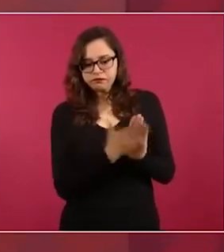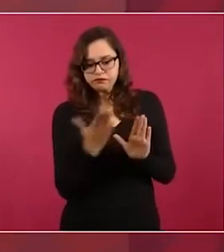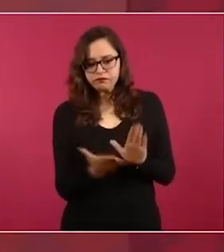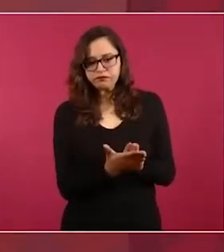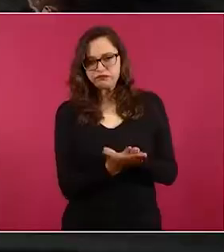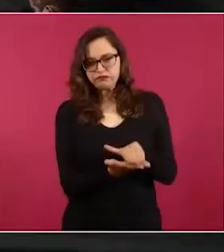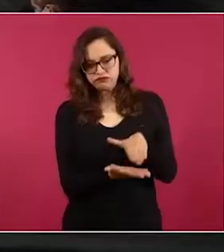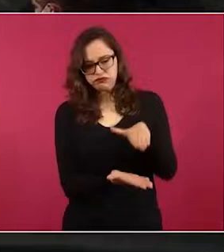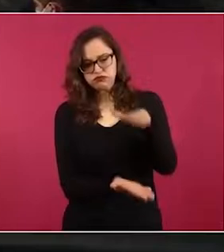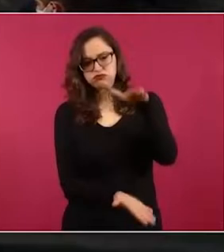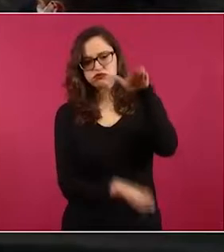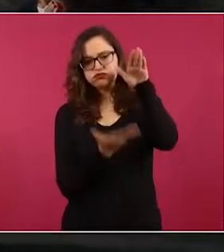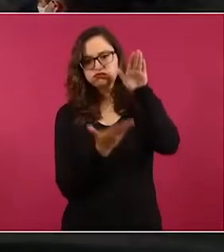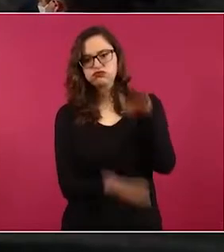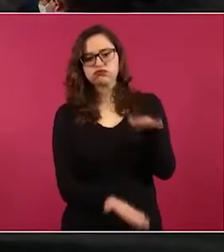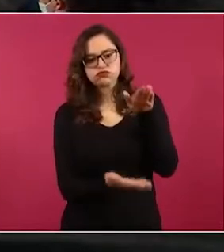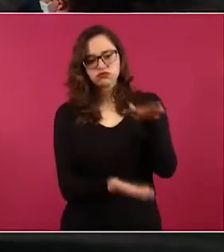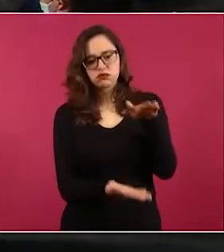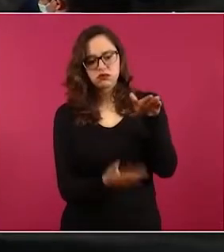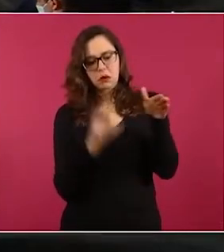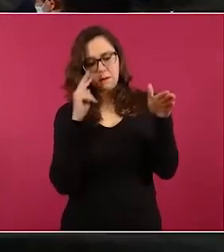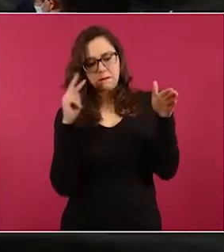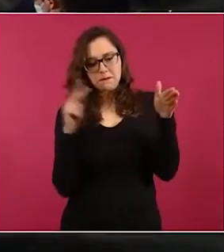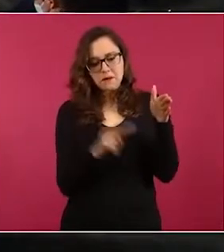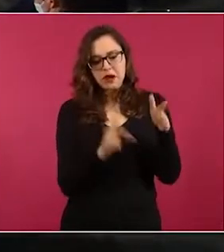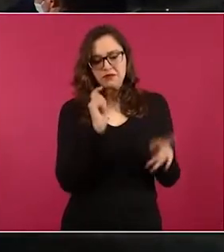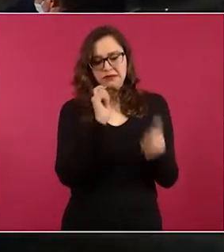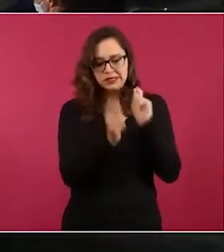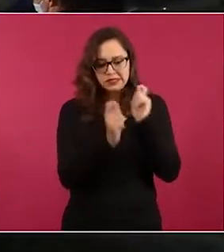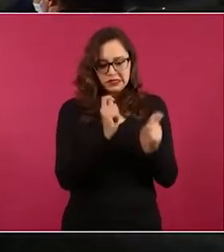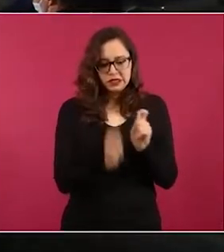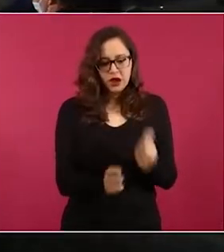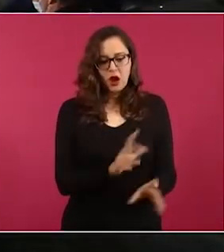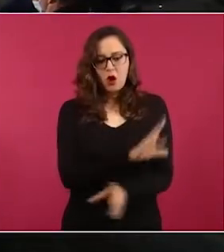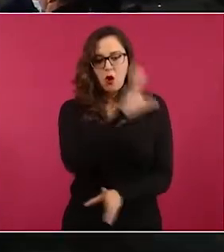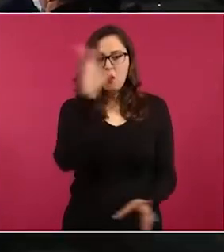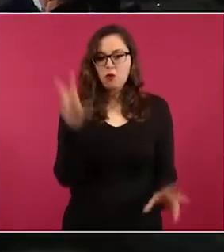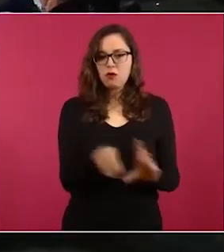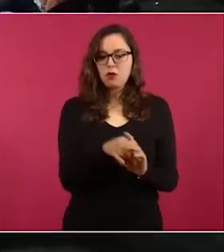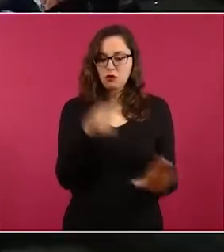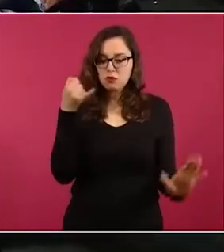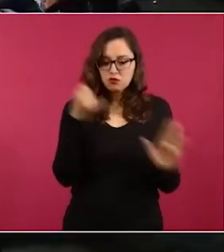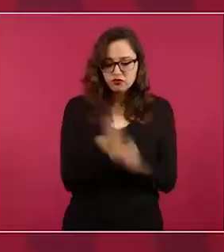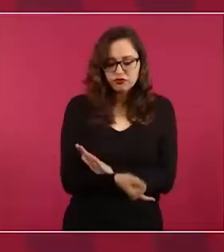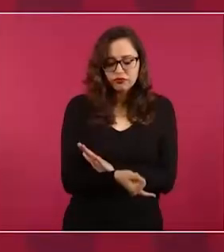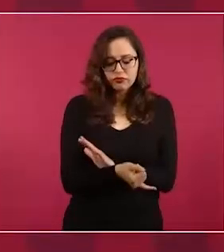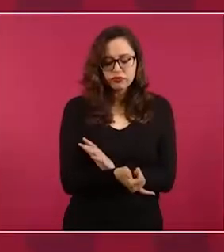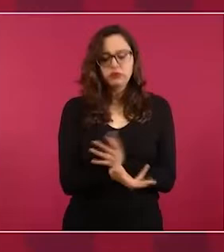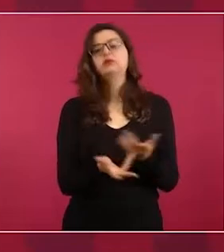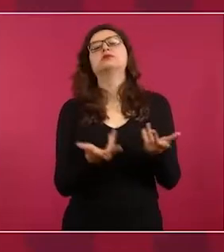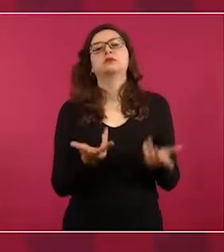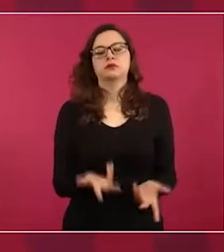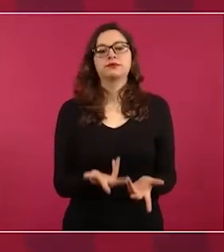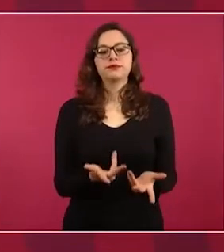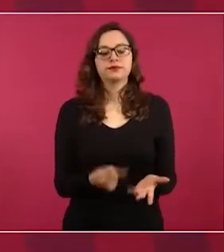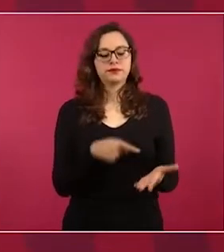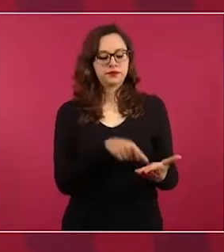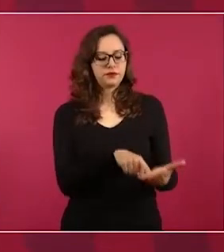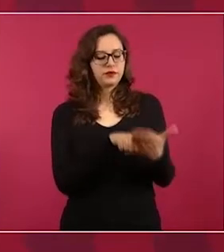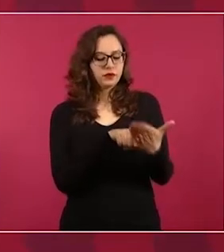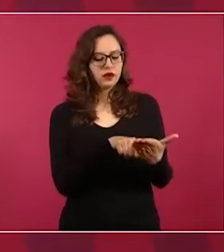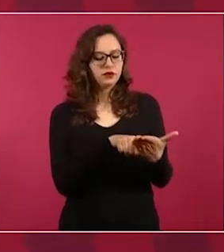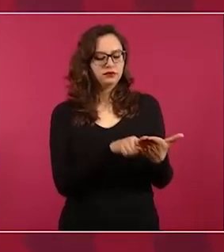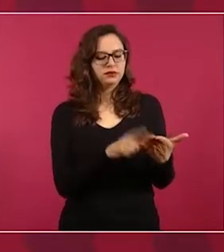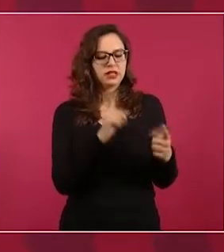varias veces. Y a partir de ese informe se